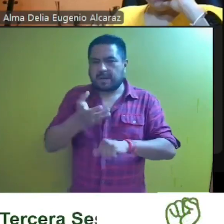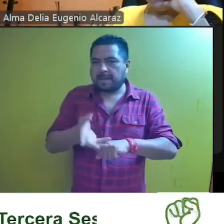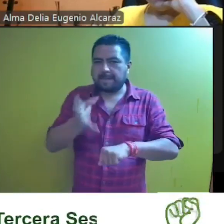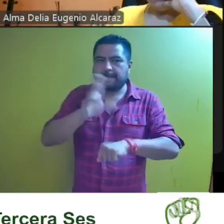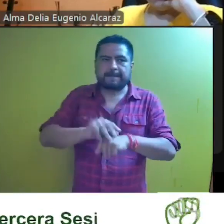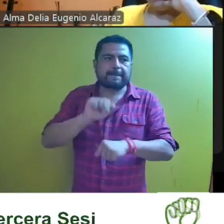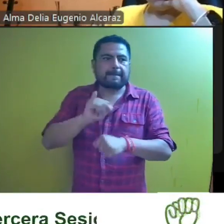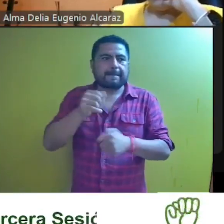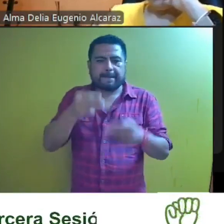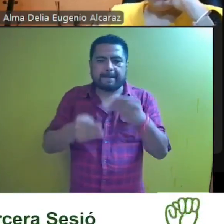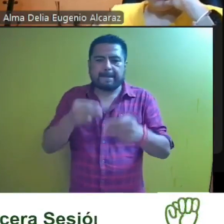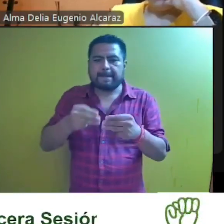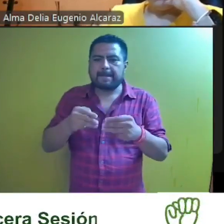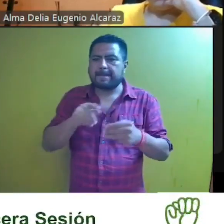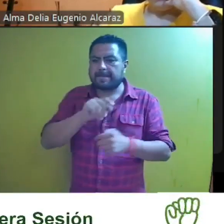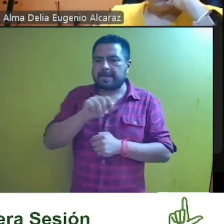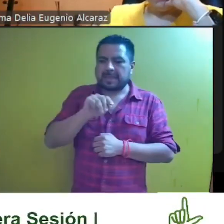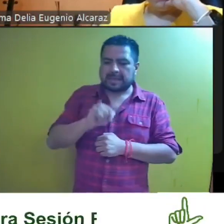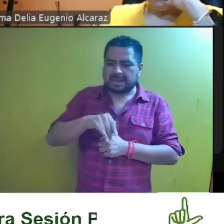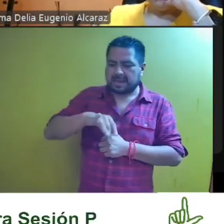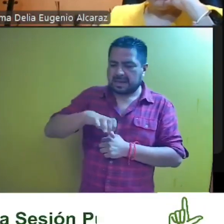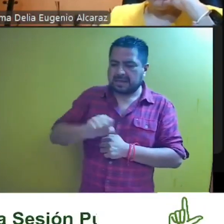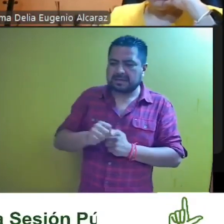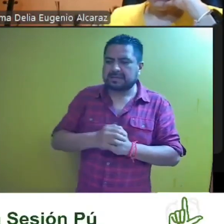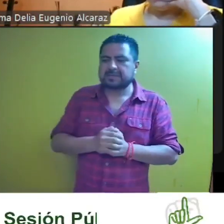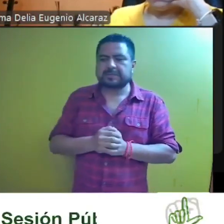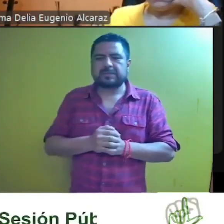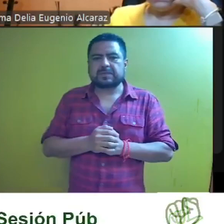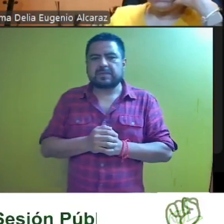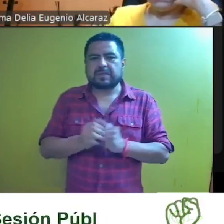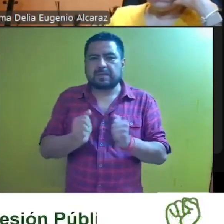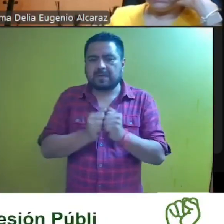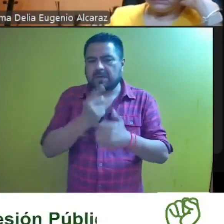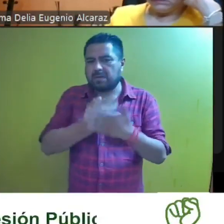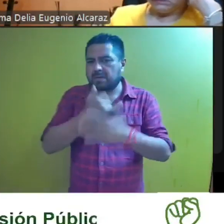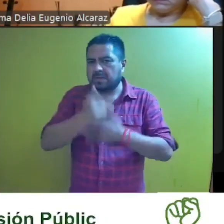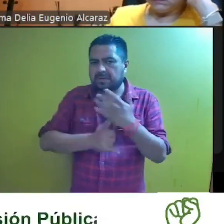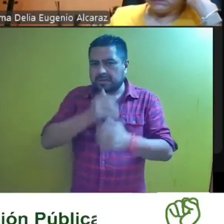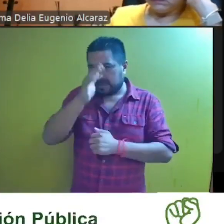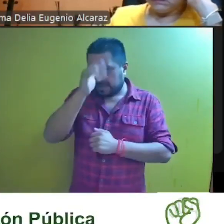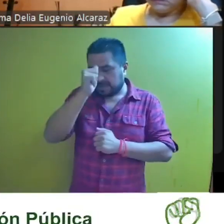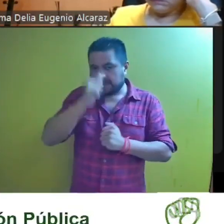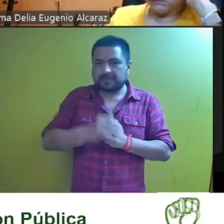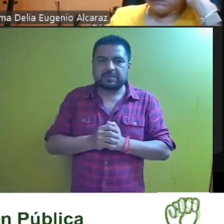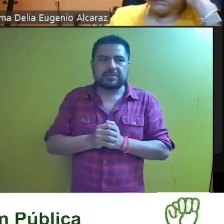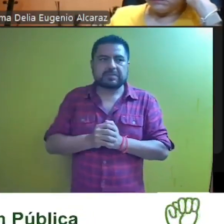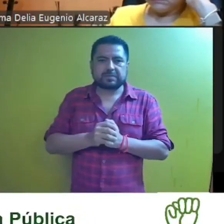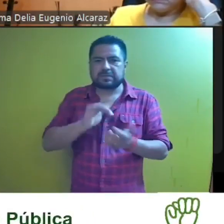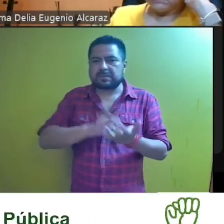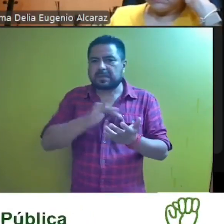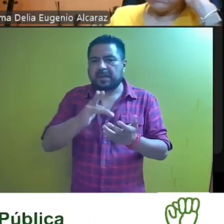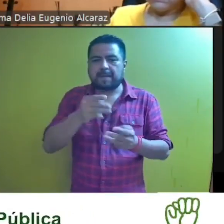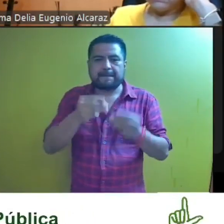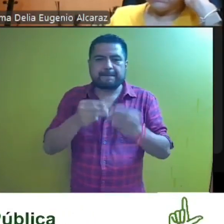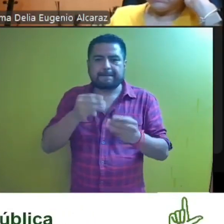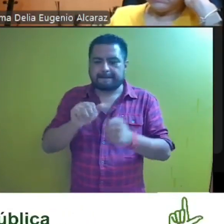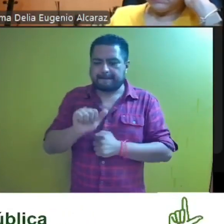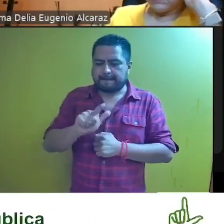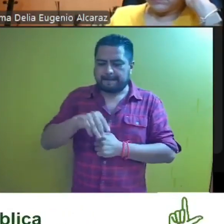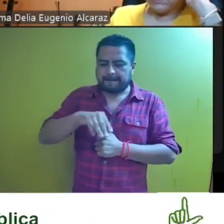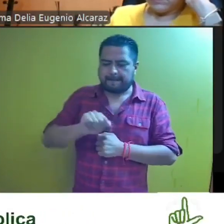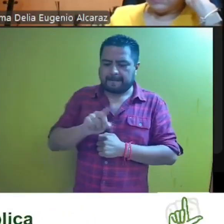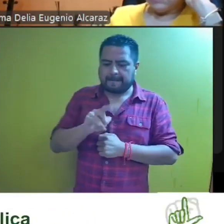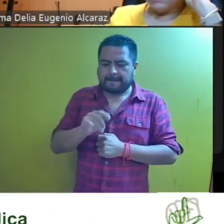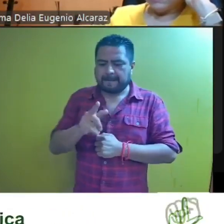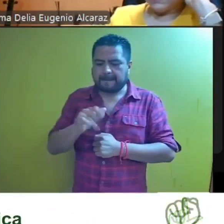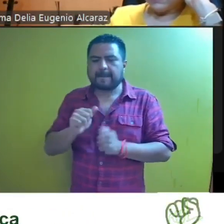autorización magistrada presidente magistrado José Inés Betancur Salgado con el proyecto gracias magistrado magistrada madale eugenio